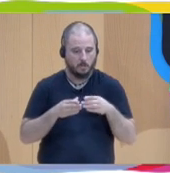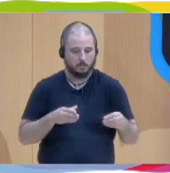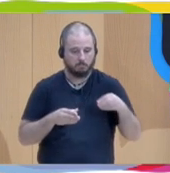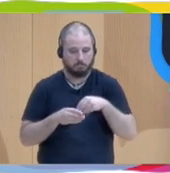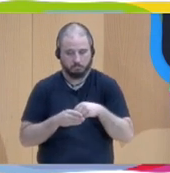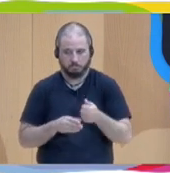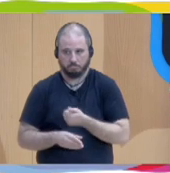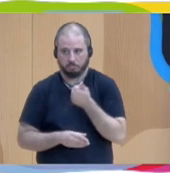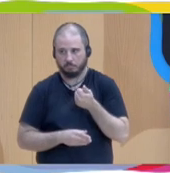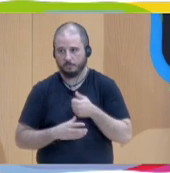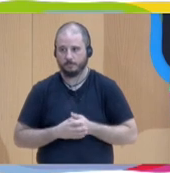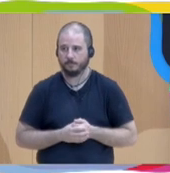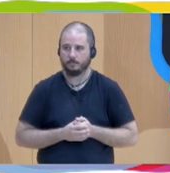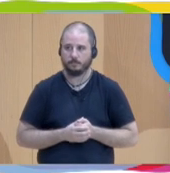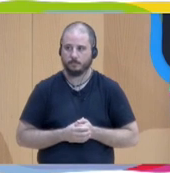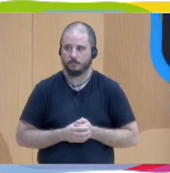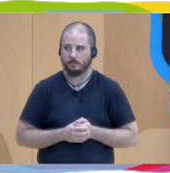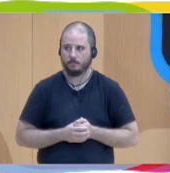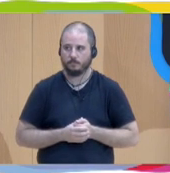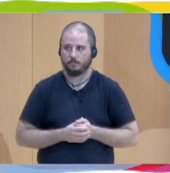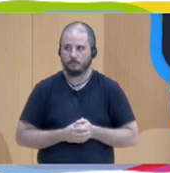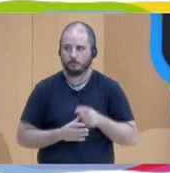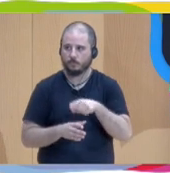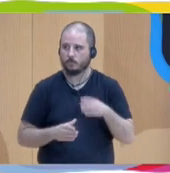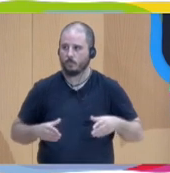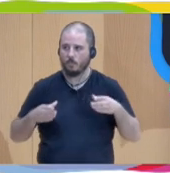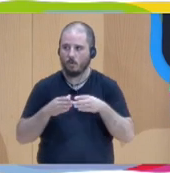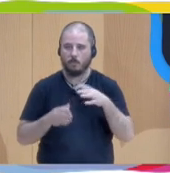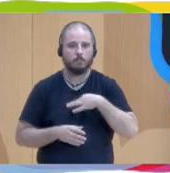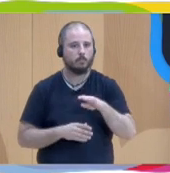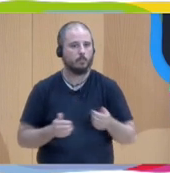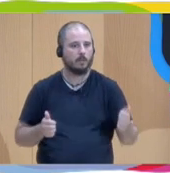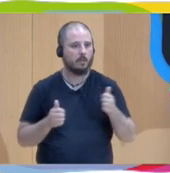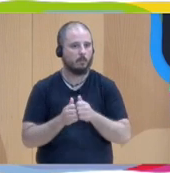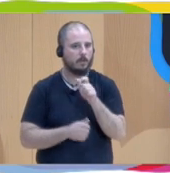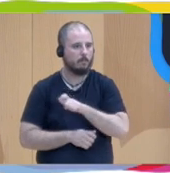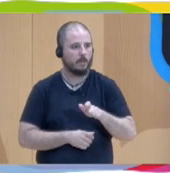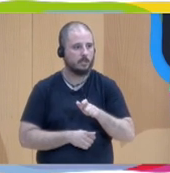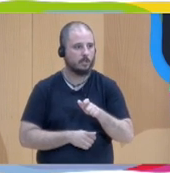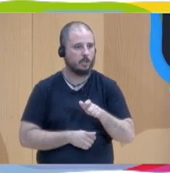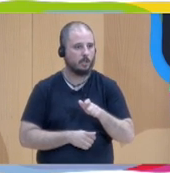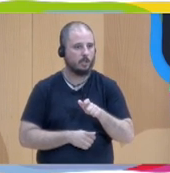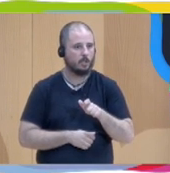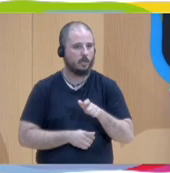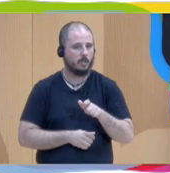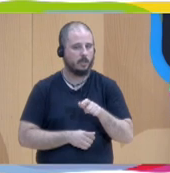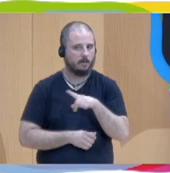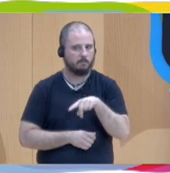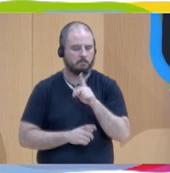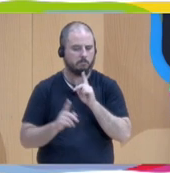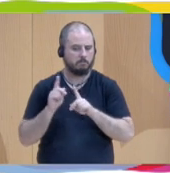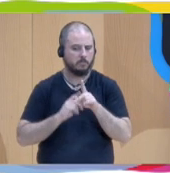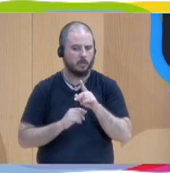puedan acompañar las personas que tienen problemas,